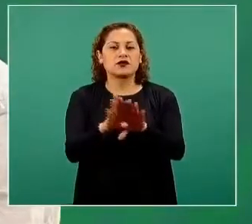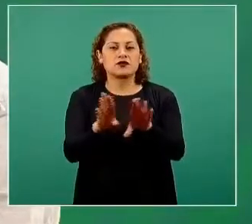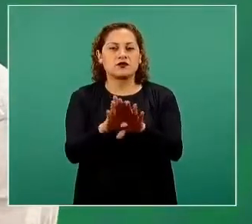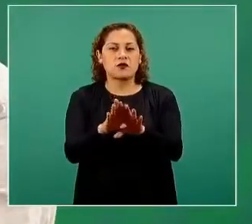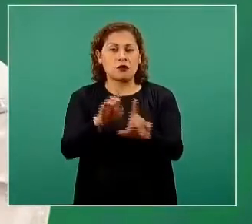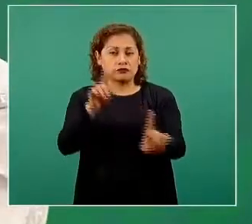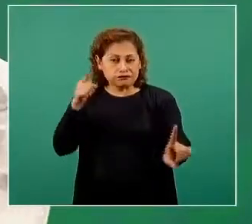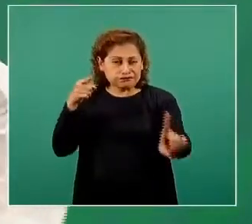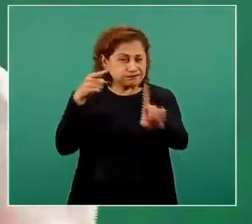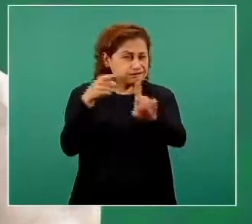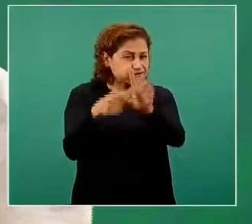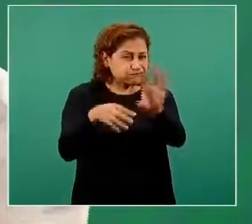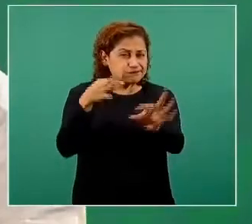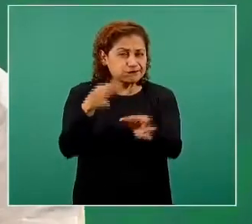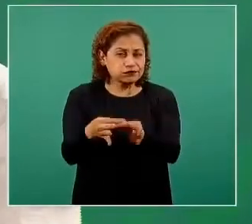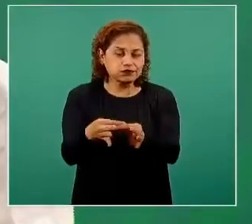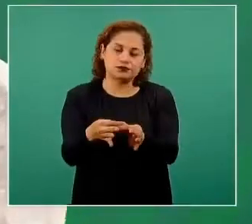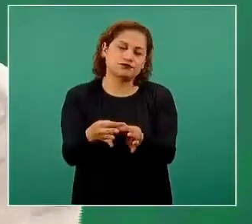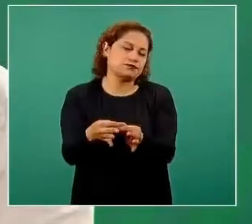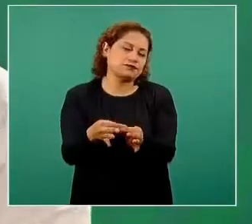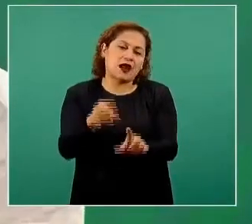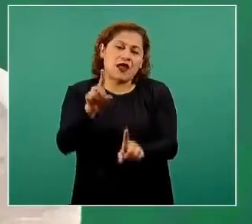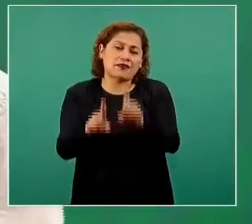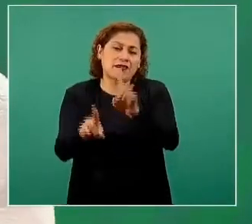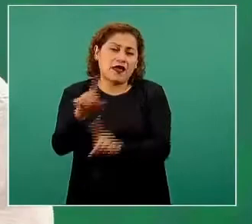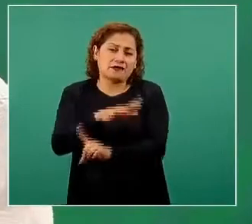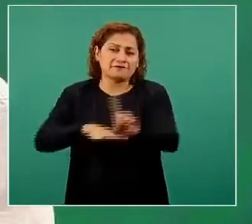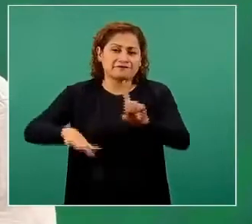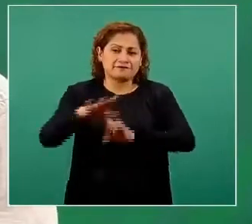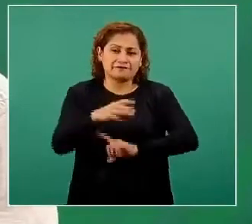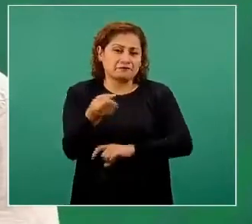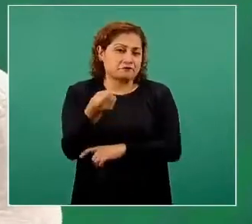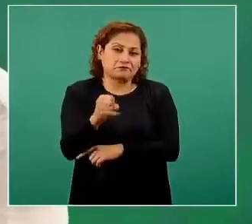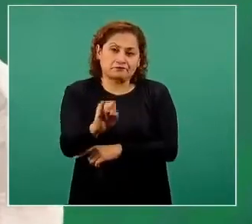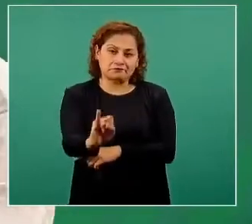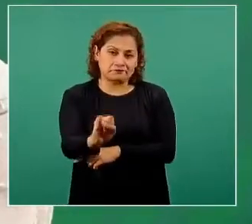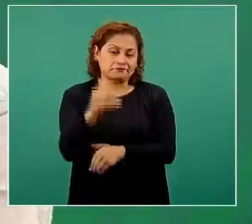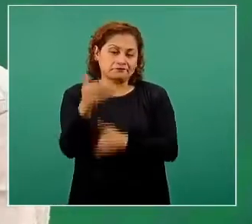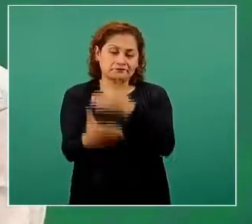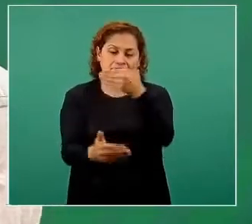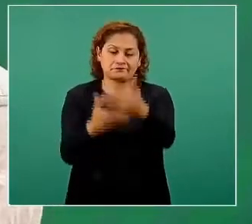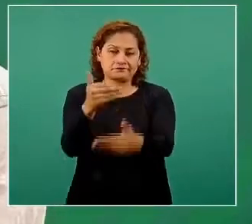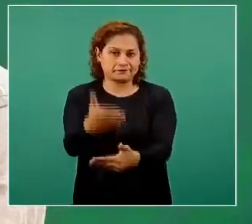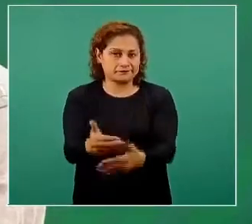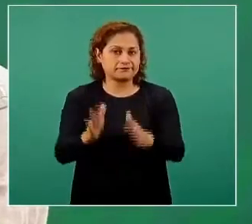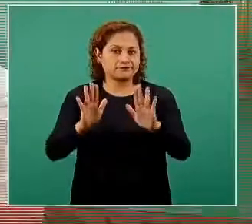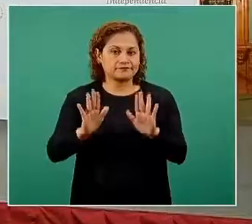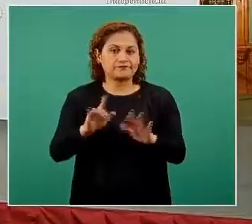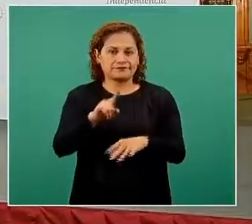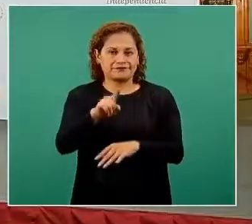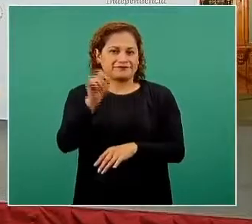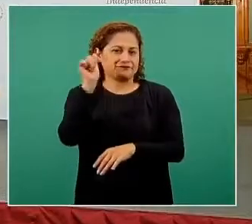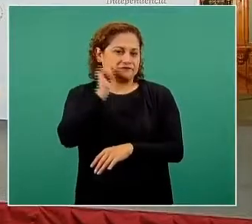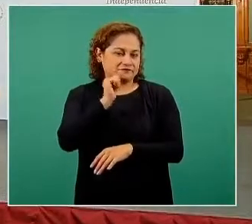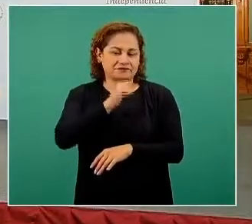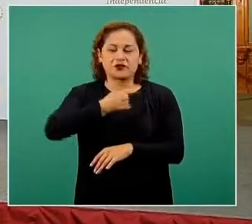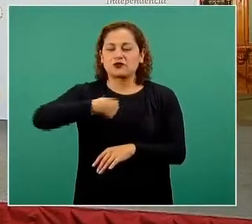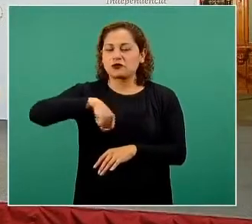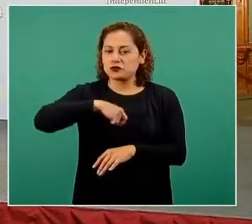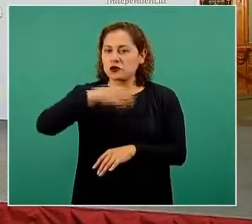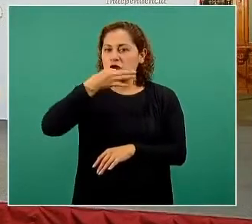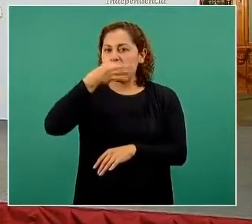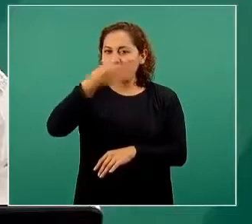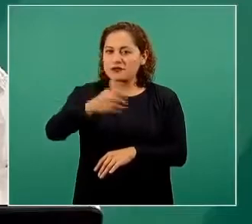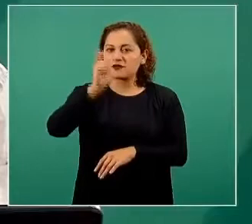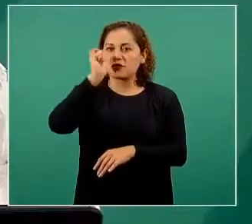pudieran detallar cuando existen tantas variables que gobiernan el proceso la principal lo hemos dicho una y otra y otra vez